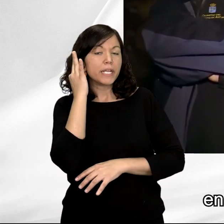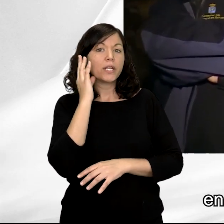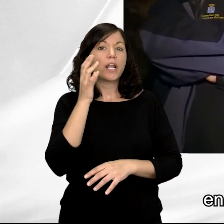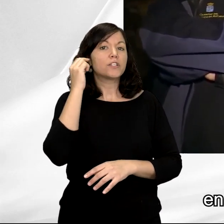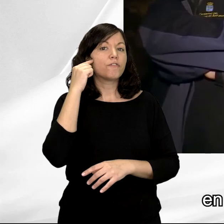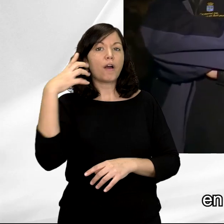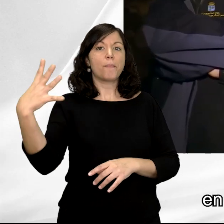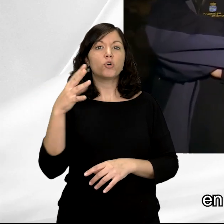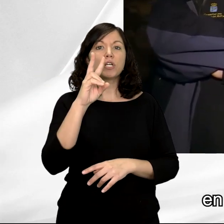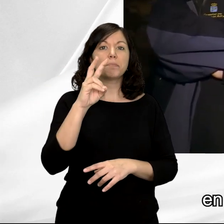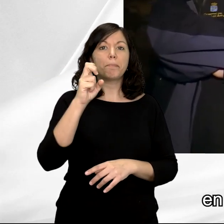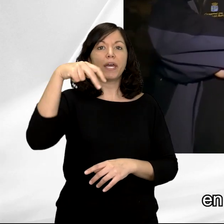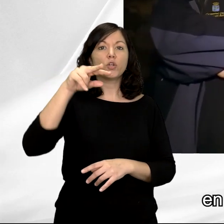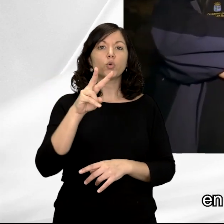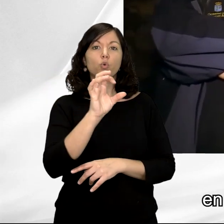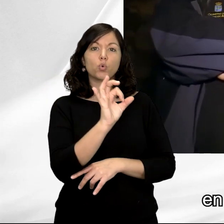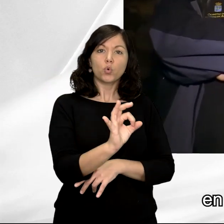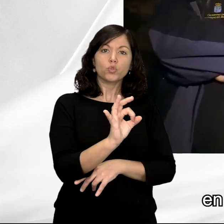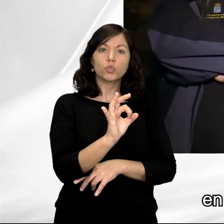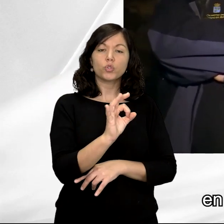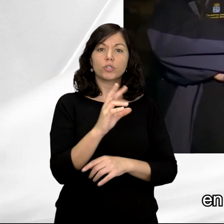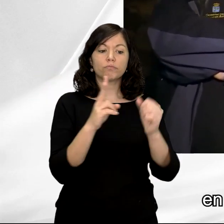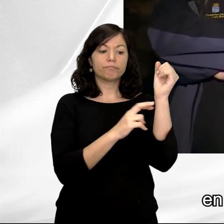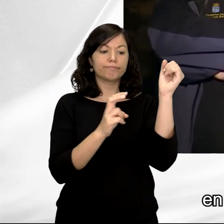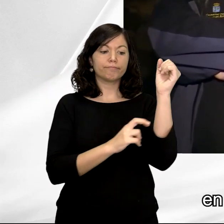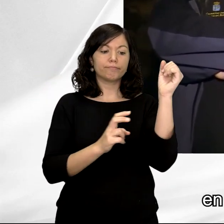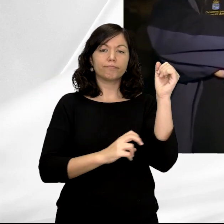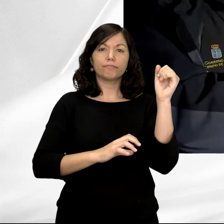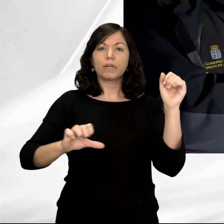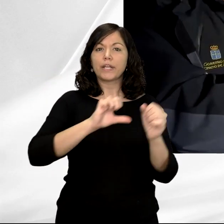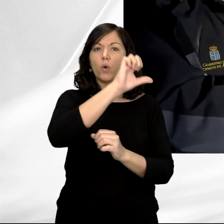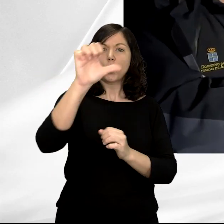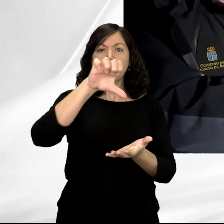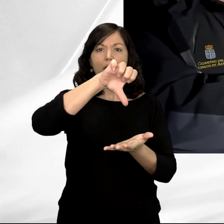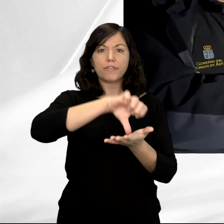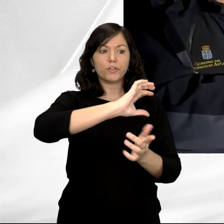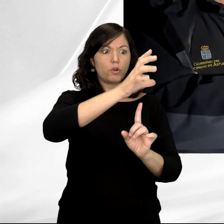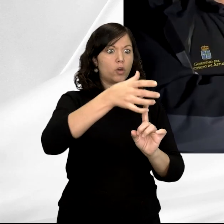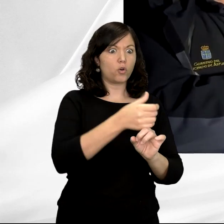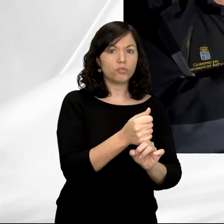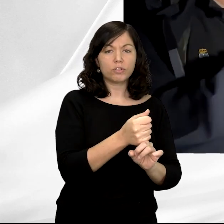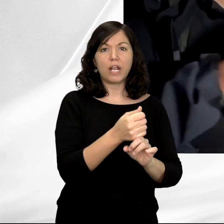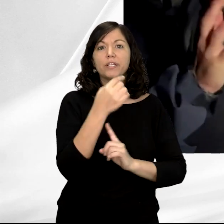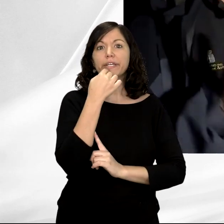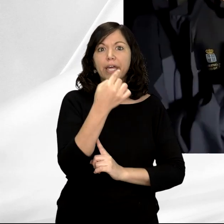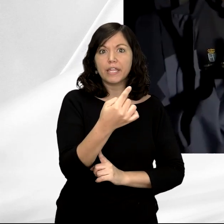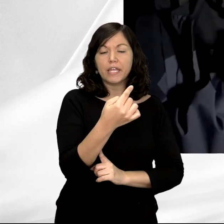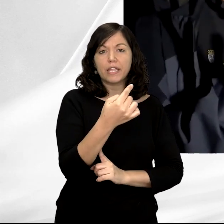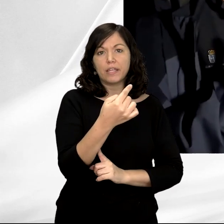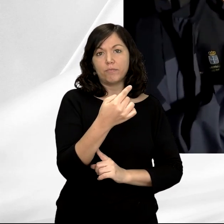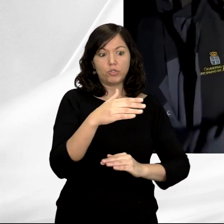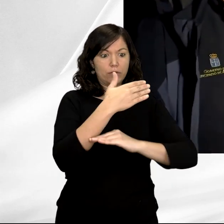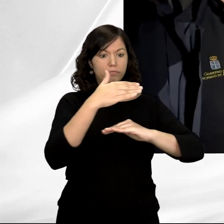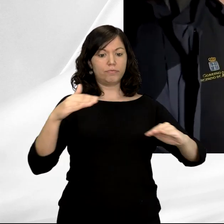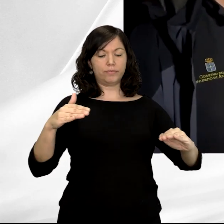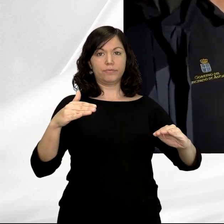famosas Venus, conocidas Venus, que aparecen en yacimientos arqueológicos de Centro Europa, donde marcan la zona púbica, la